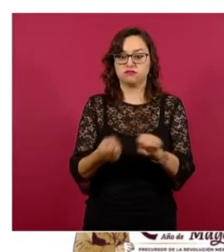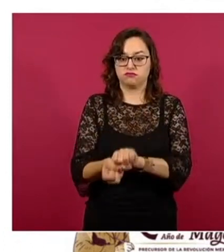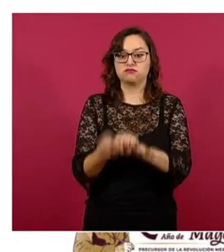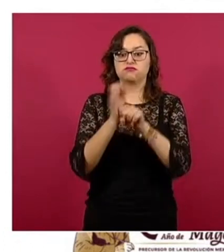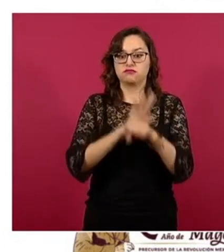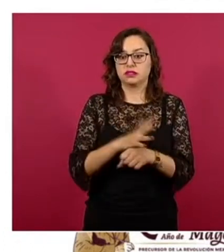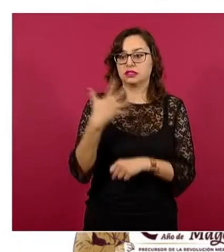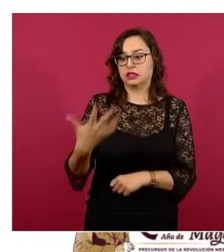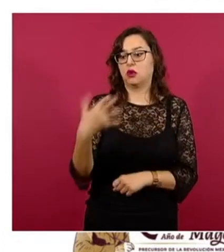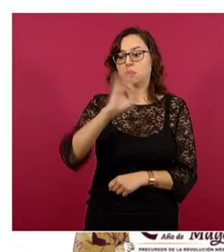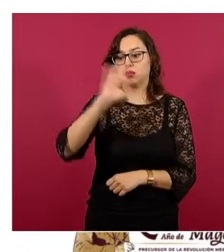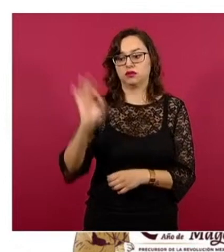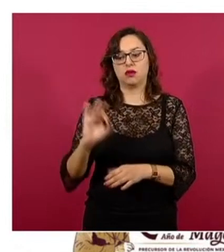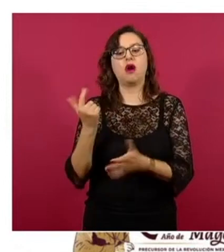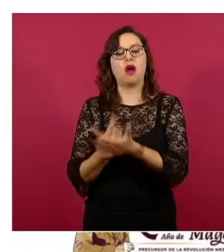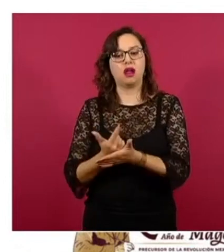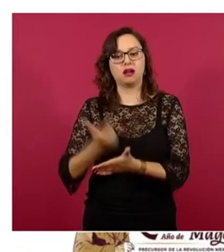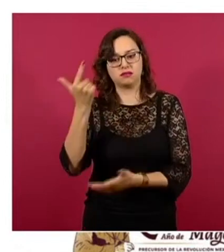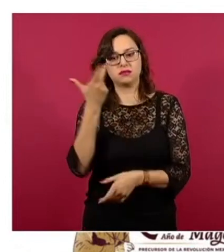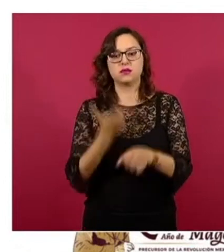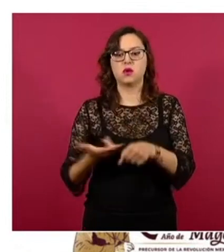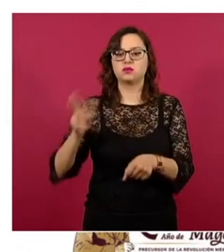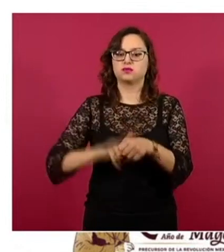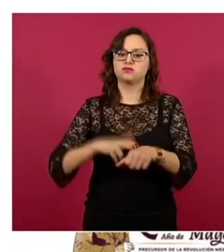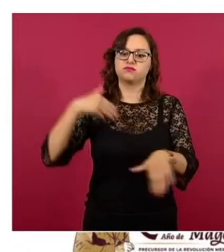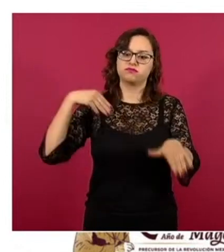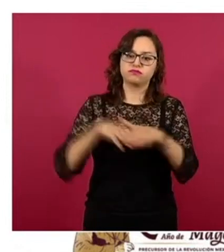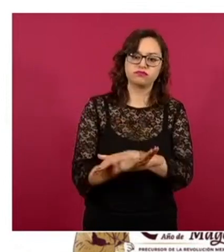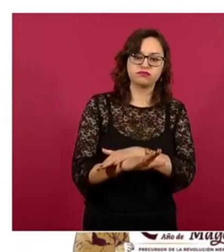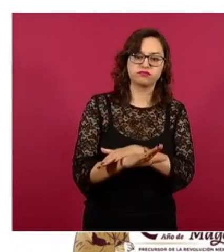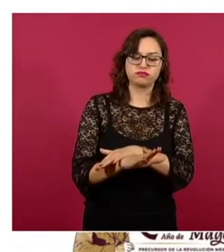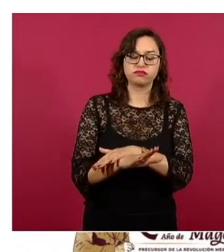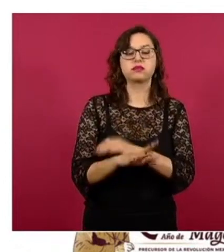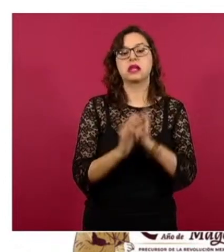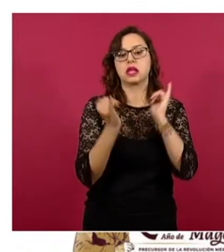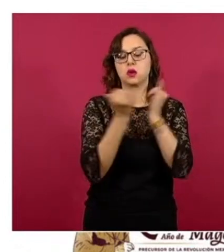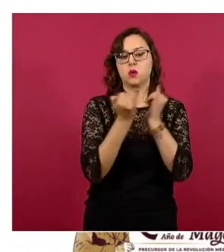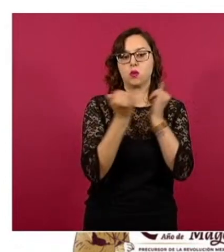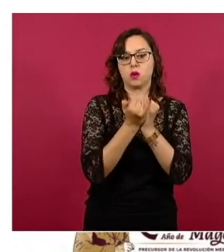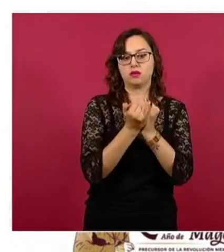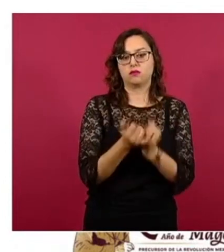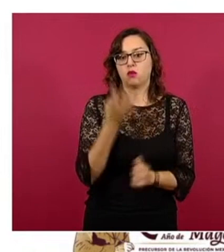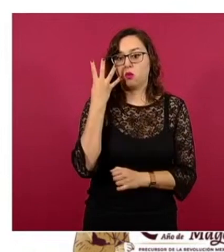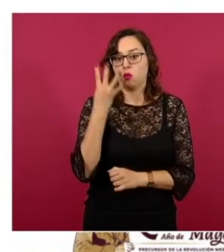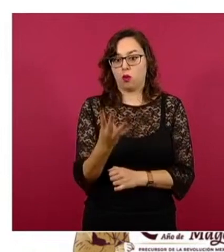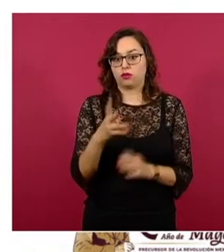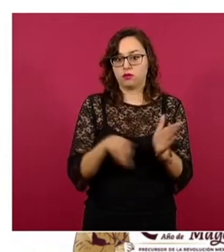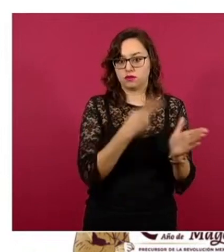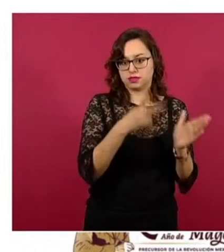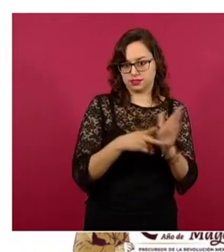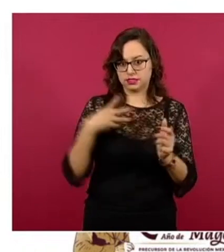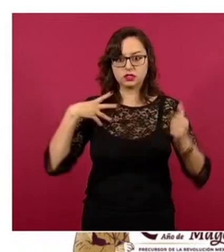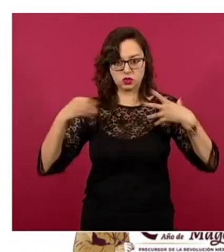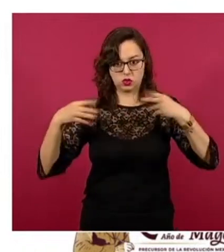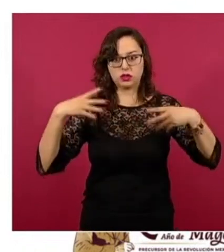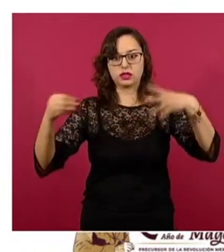se presentó con la necesidad de hospitalizar a las personas. Y ahí vemos el mismo perfil, cuatro oleadas, pero en